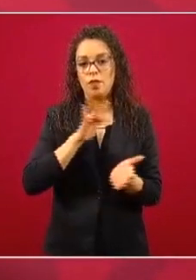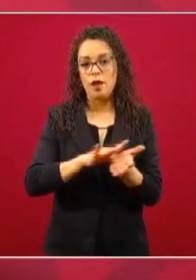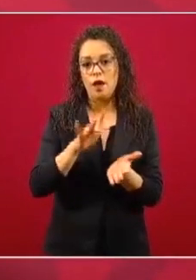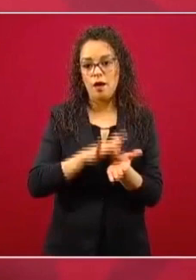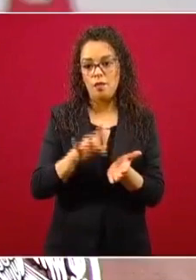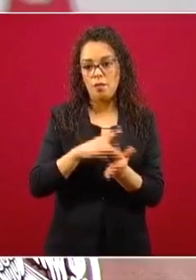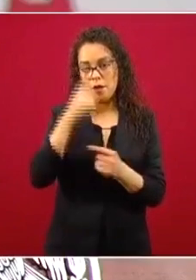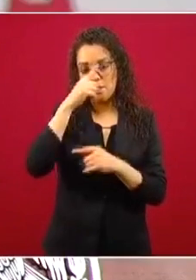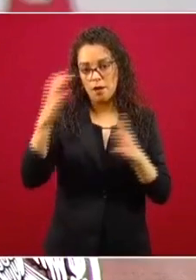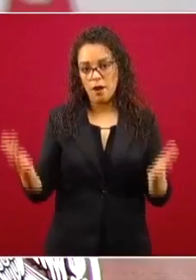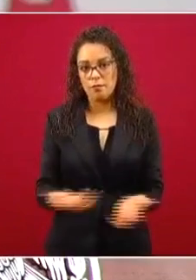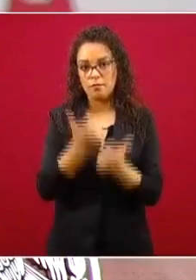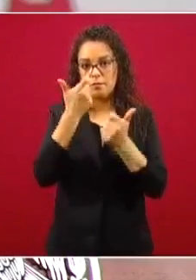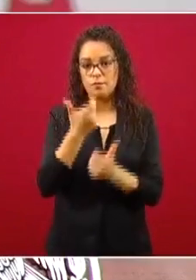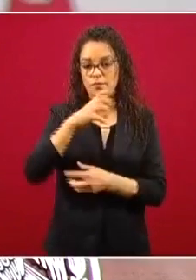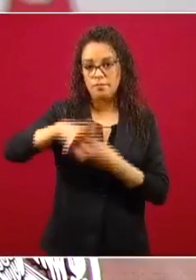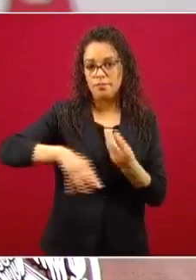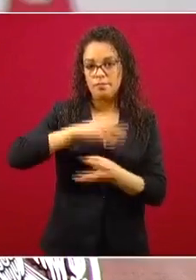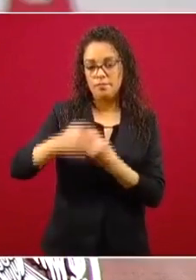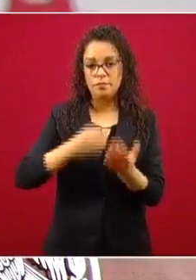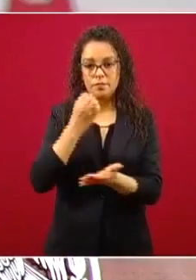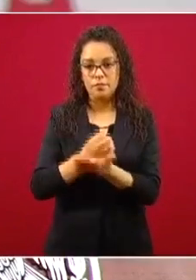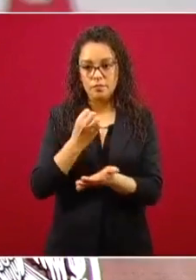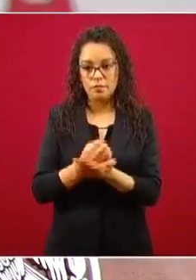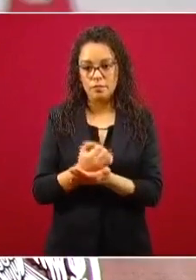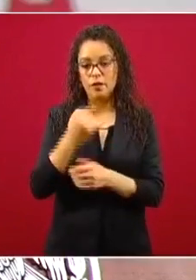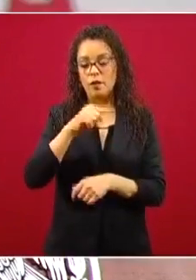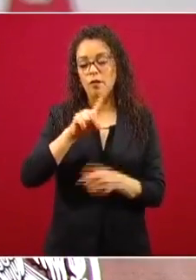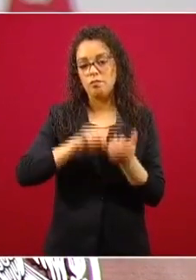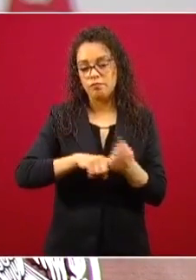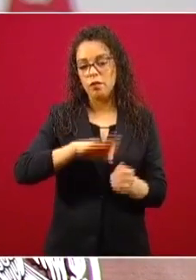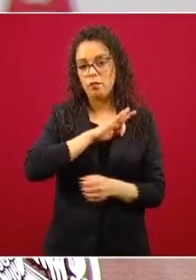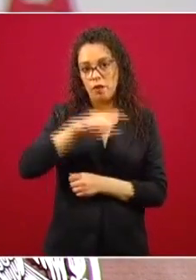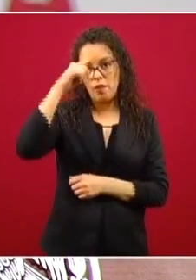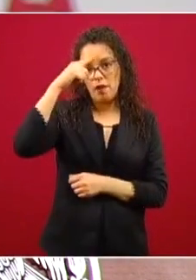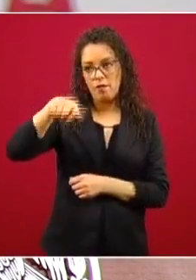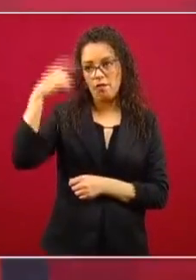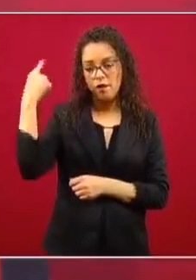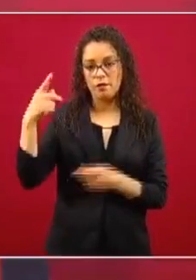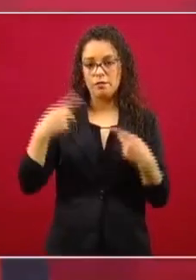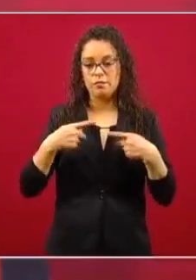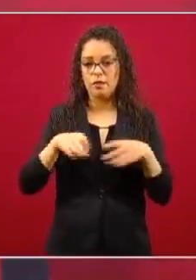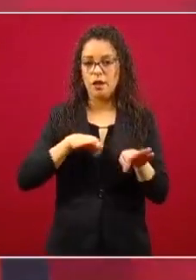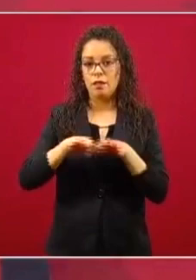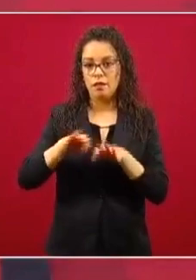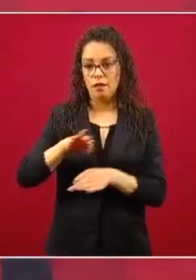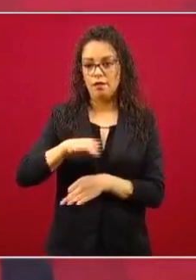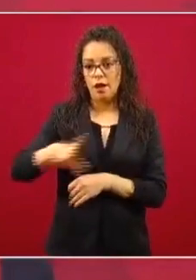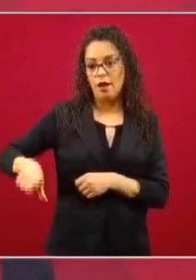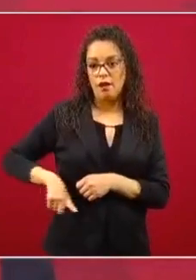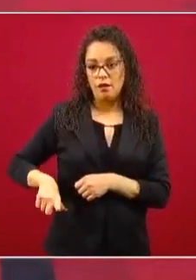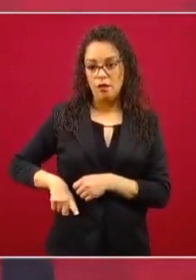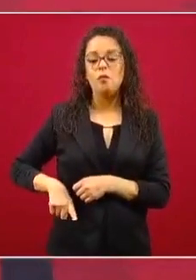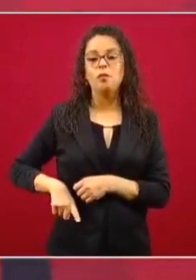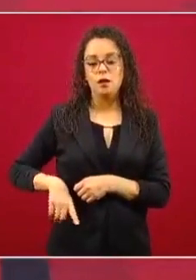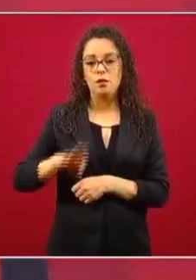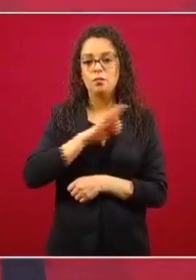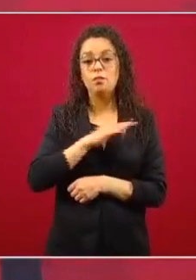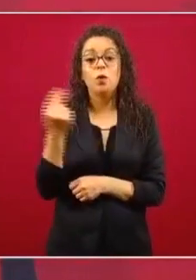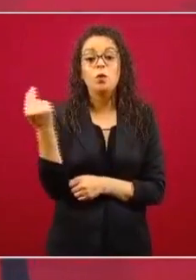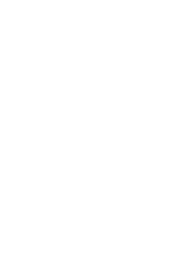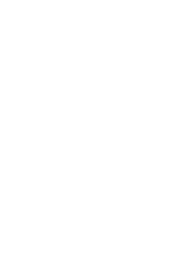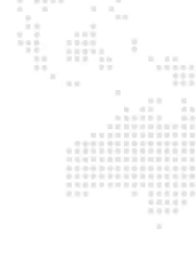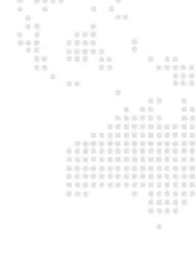reactivación económica y también coayuvando para facilitarle a los trabajadores del Estado tener recursos inmediatos para poder atender cualquiera de sus